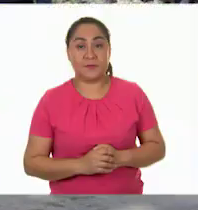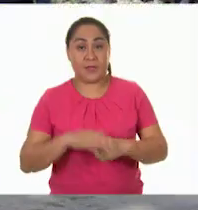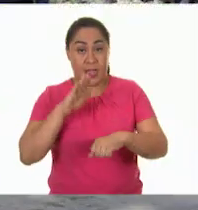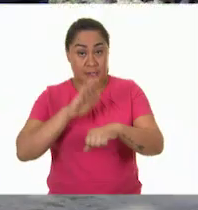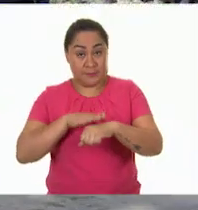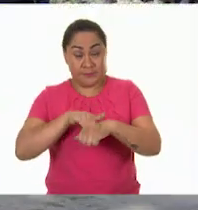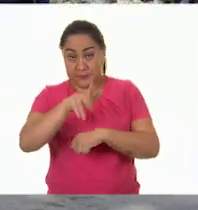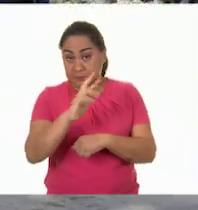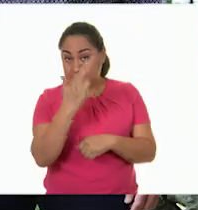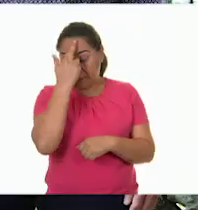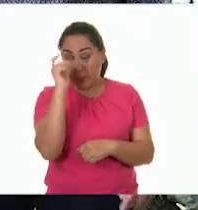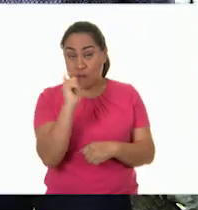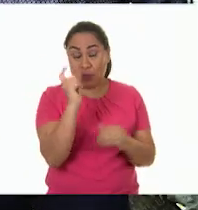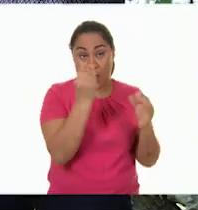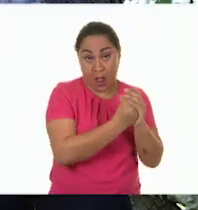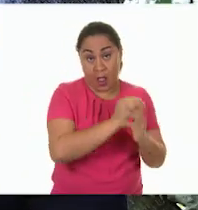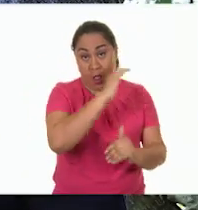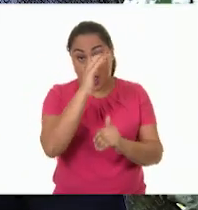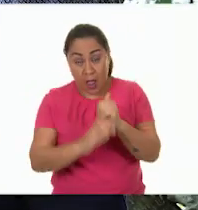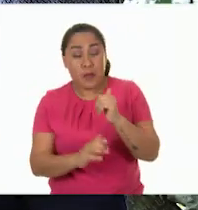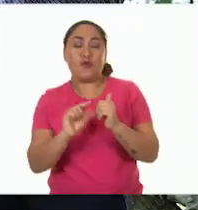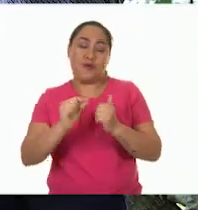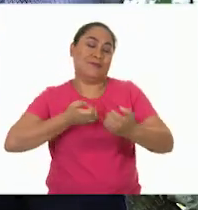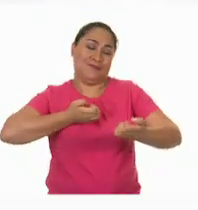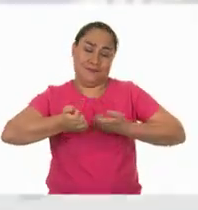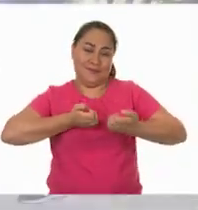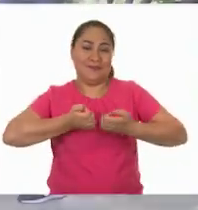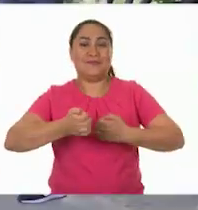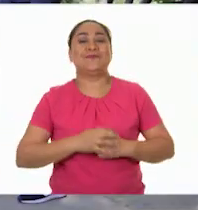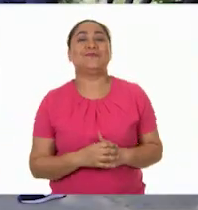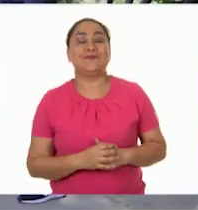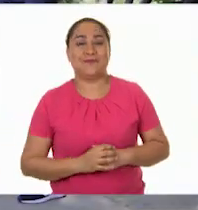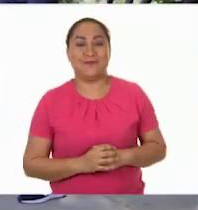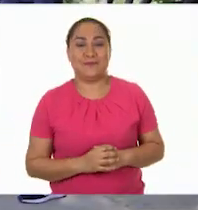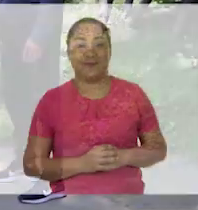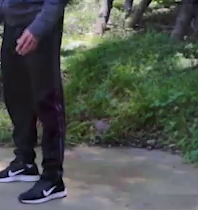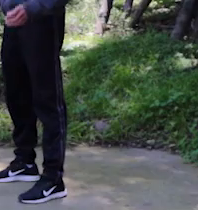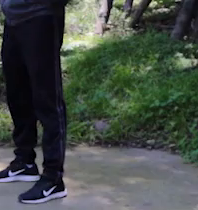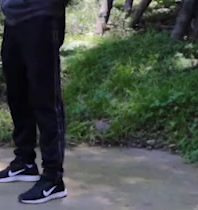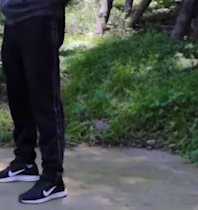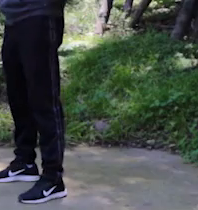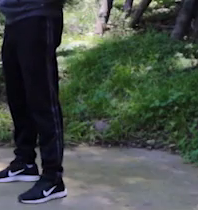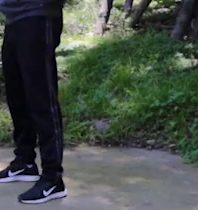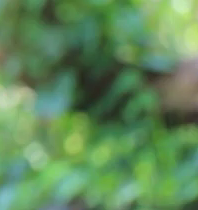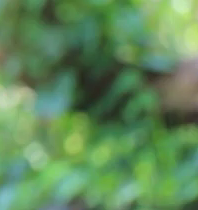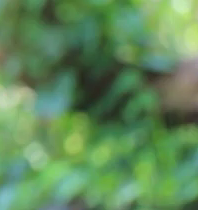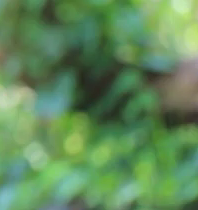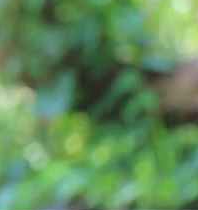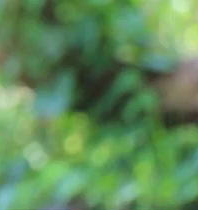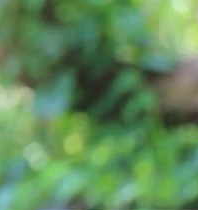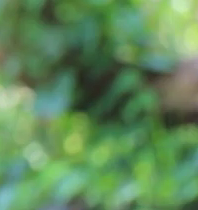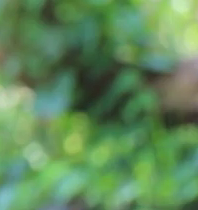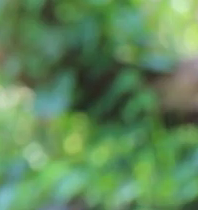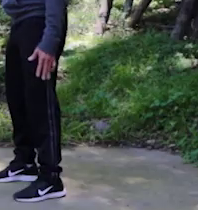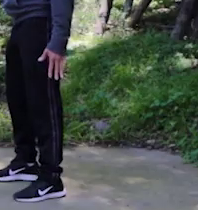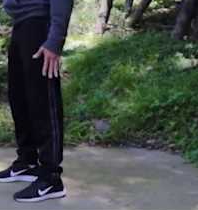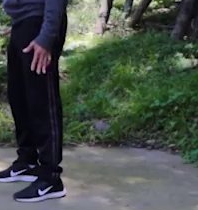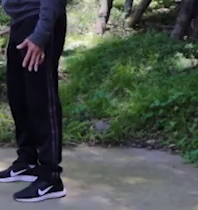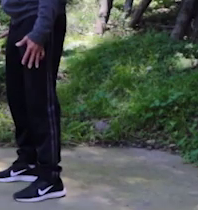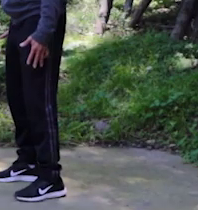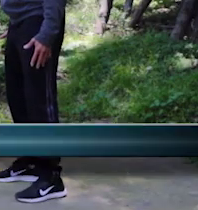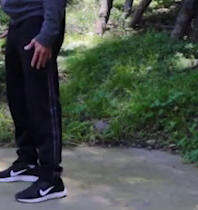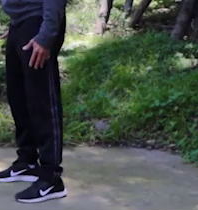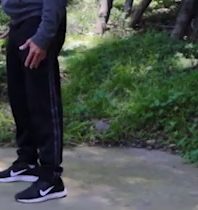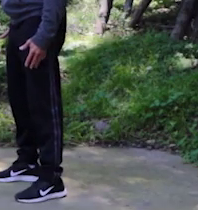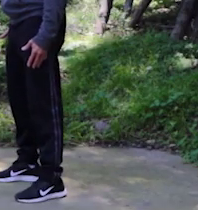Recuerda, entre clase y clase, activa tu cuerpo. En esta ocasión vamos a trabajar el tríceps. Vamos a